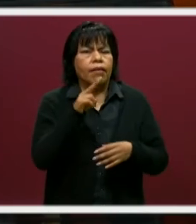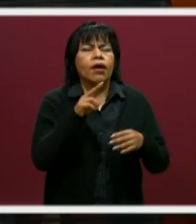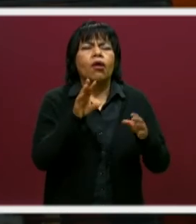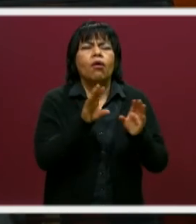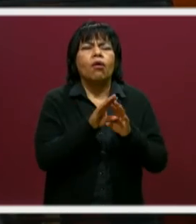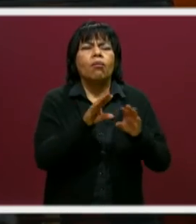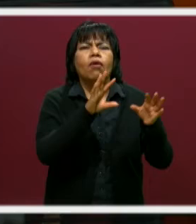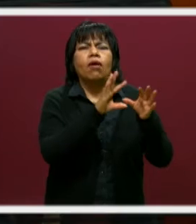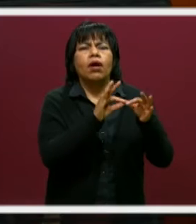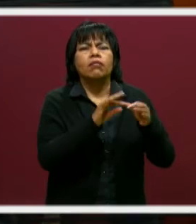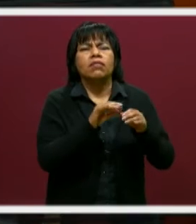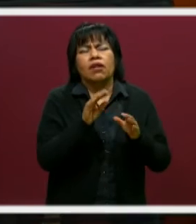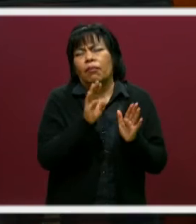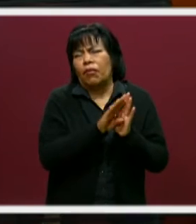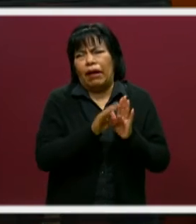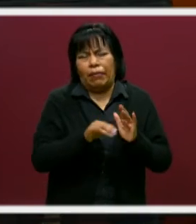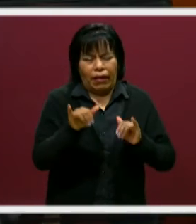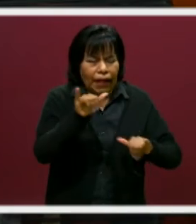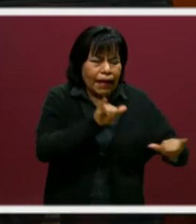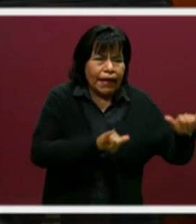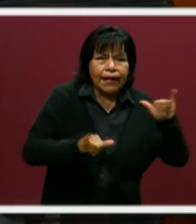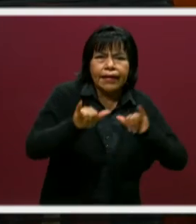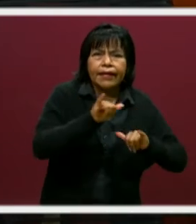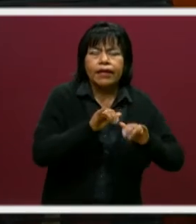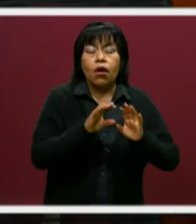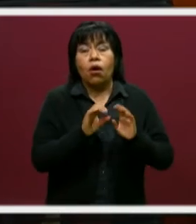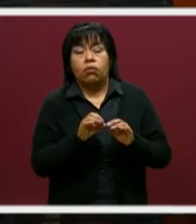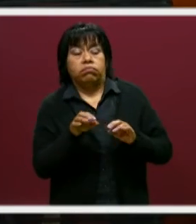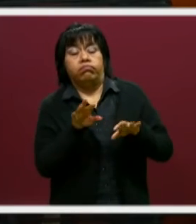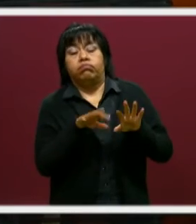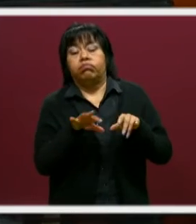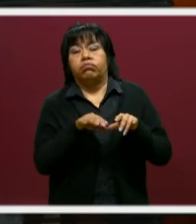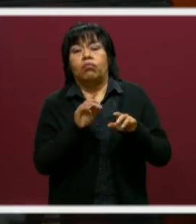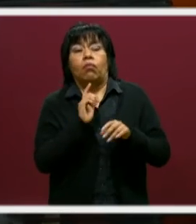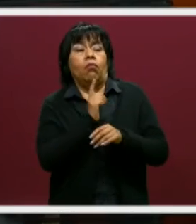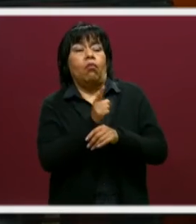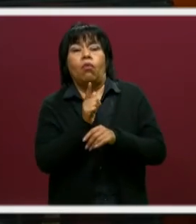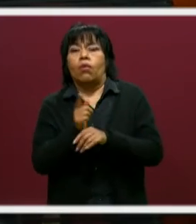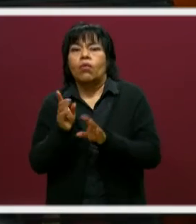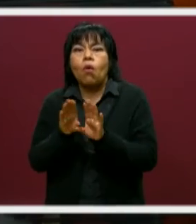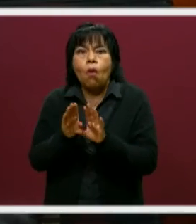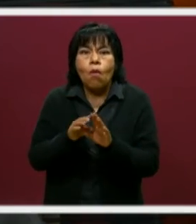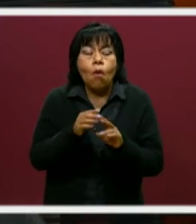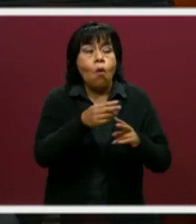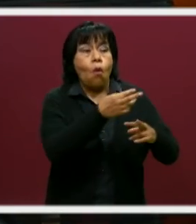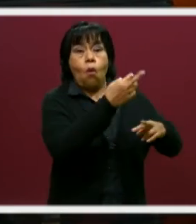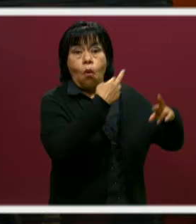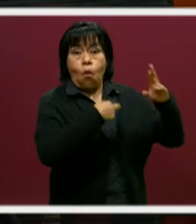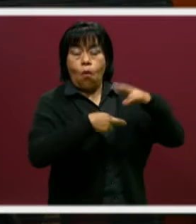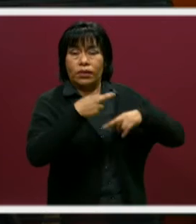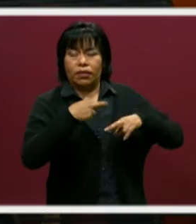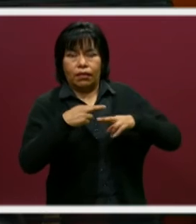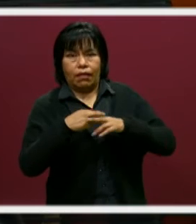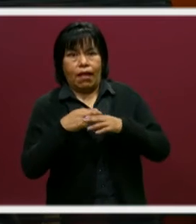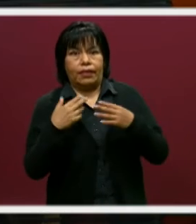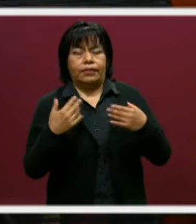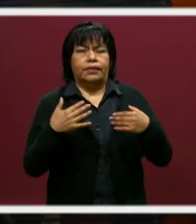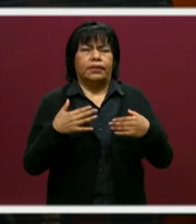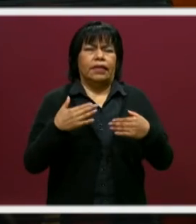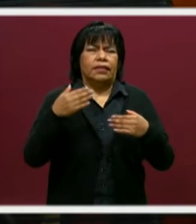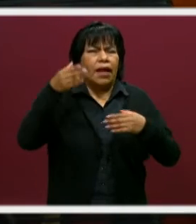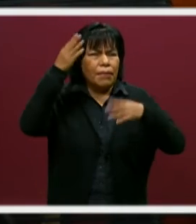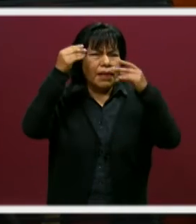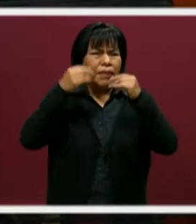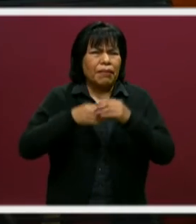explica allá la química o la computación, cómo lo ven desde allá. Entonces regresan, pues creciendo